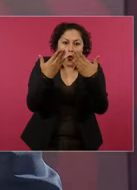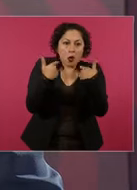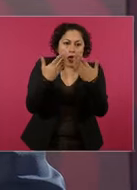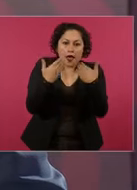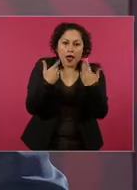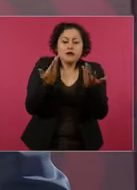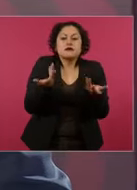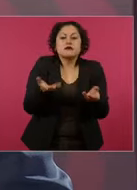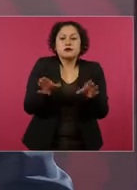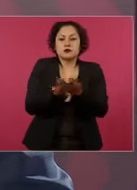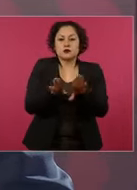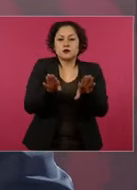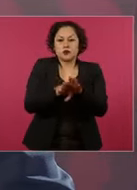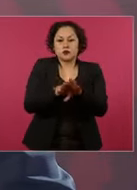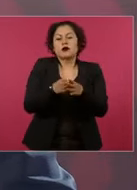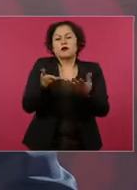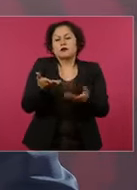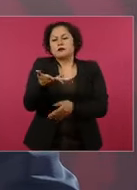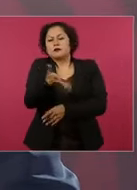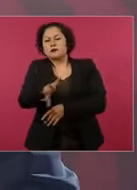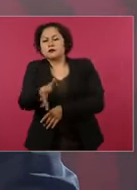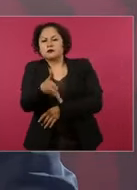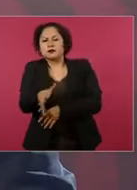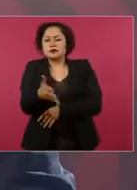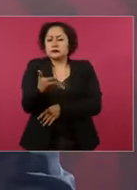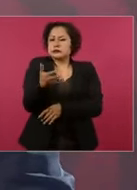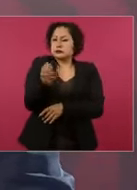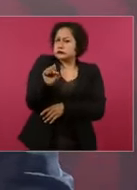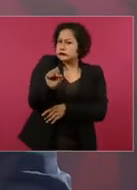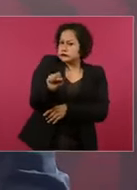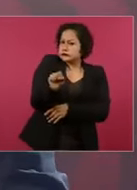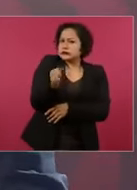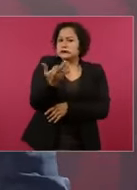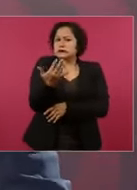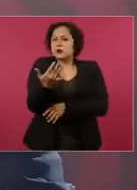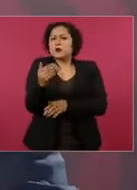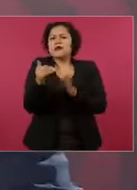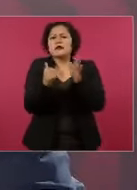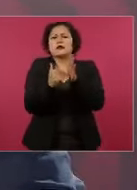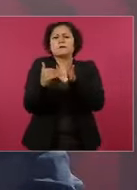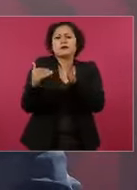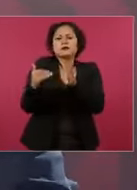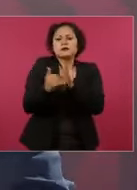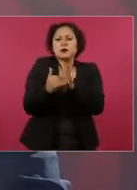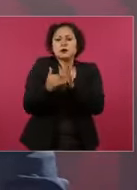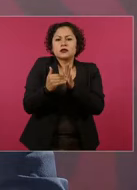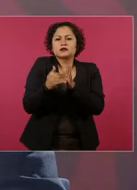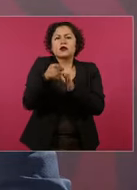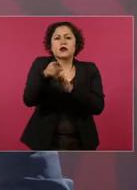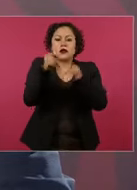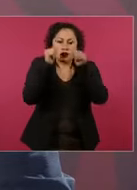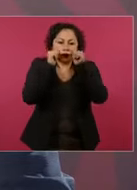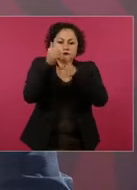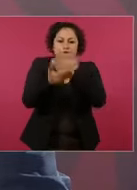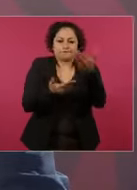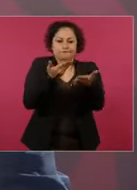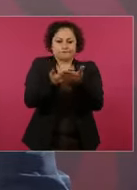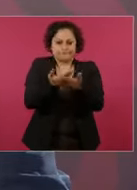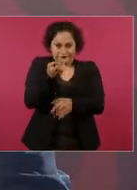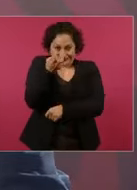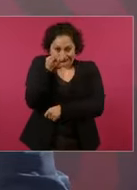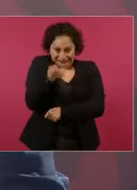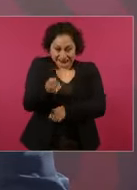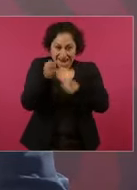60 millones de personas. Y estamos trabajando con